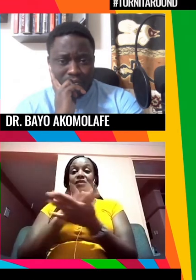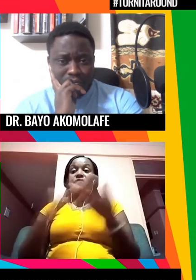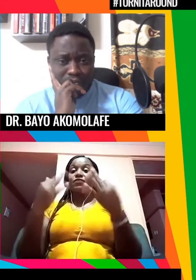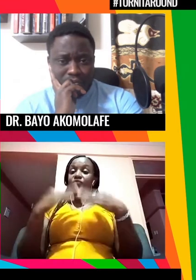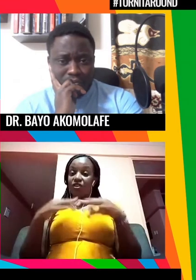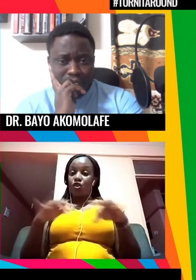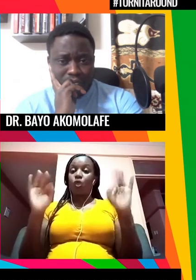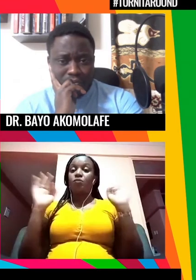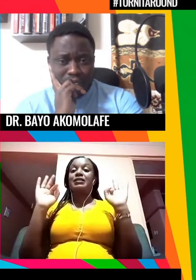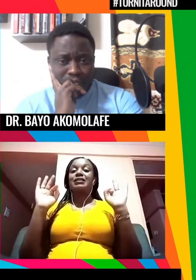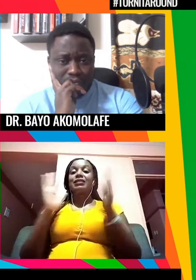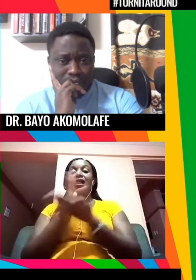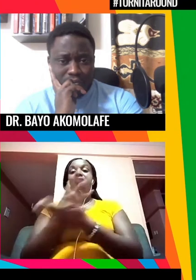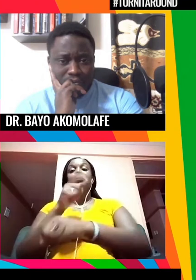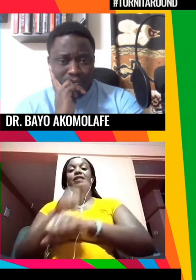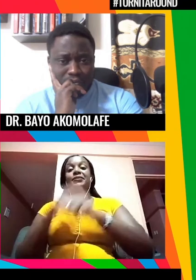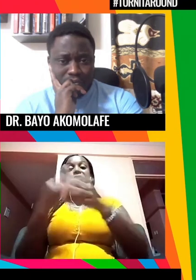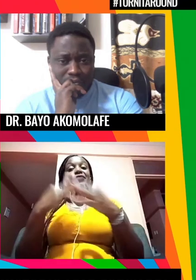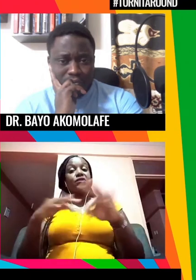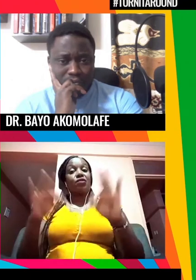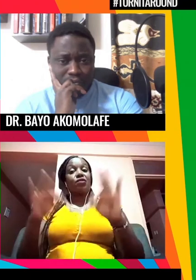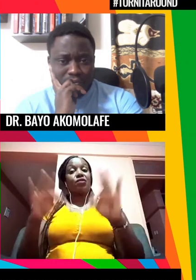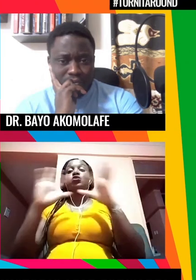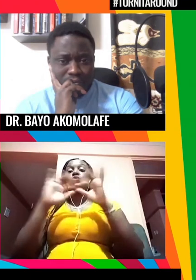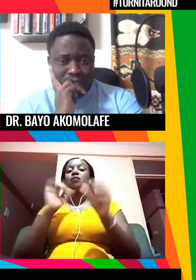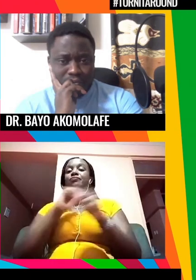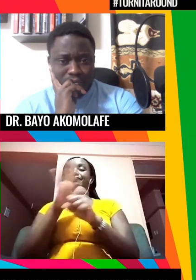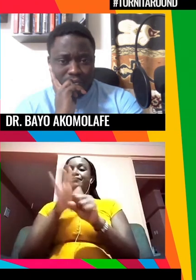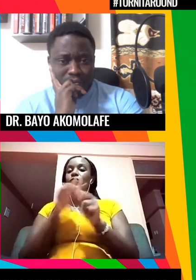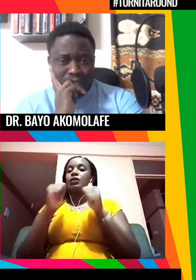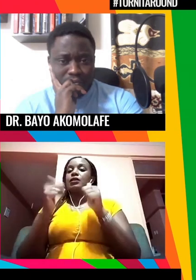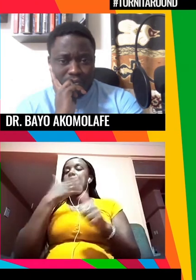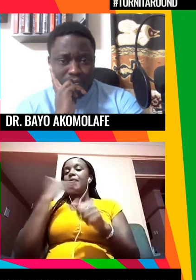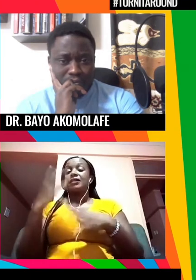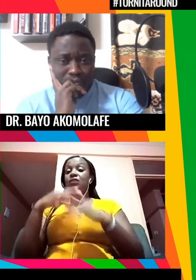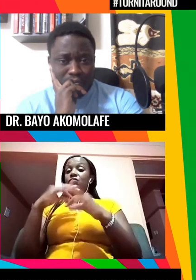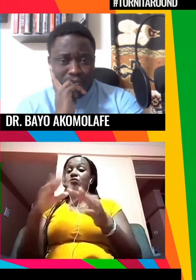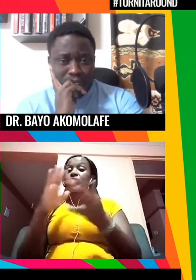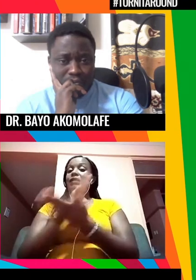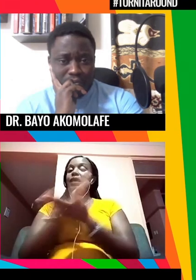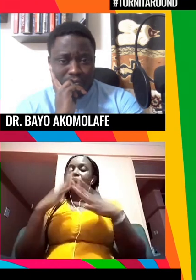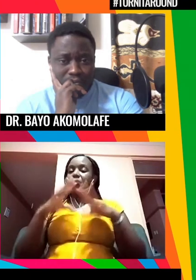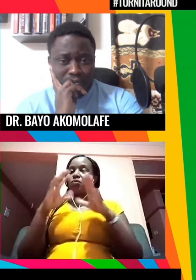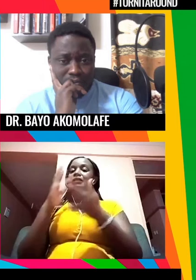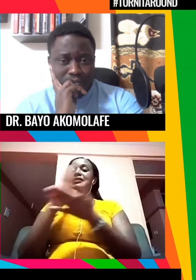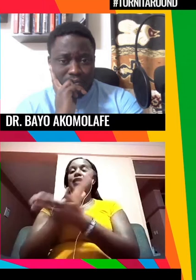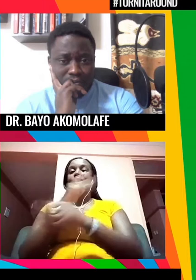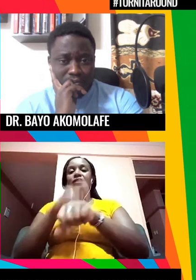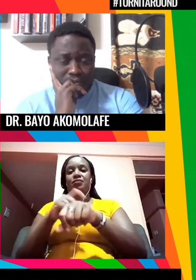reduciendo la libertad de expresión y las libertades en general a veces con intereses